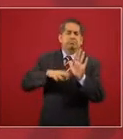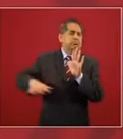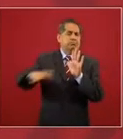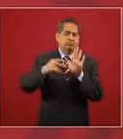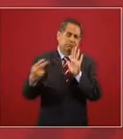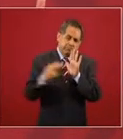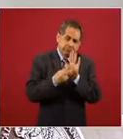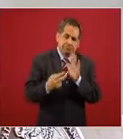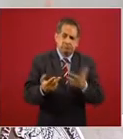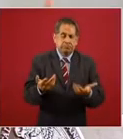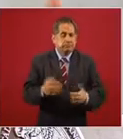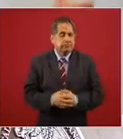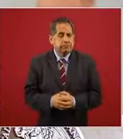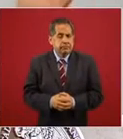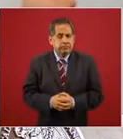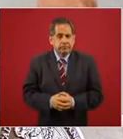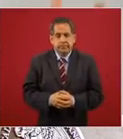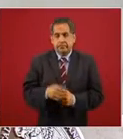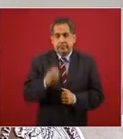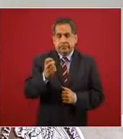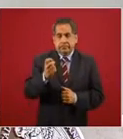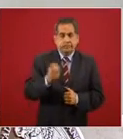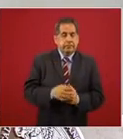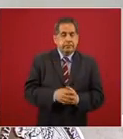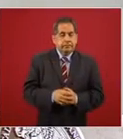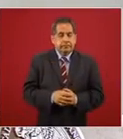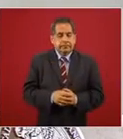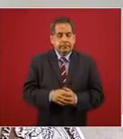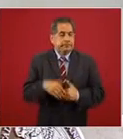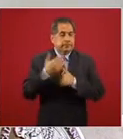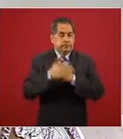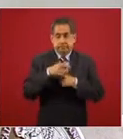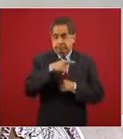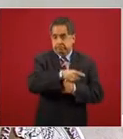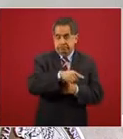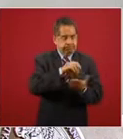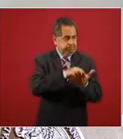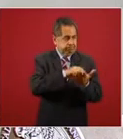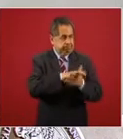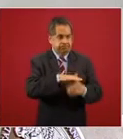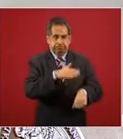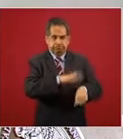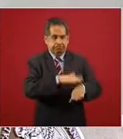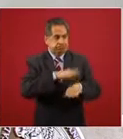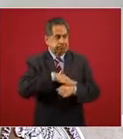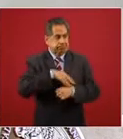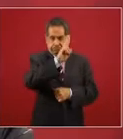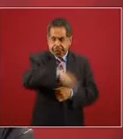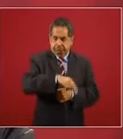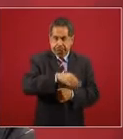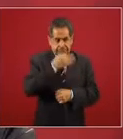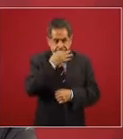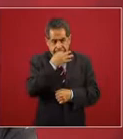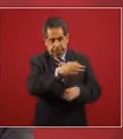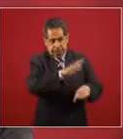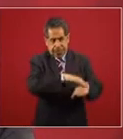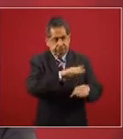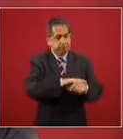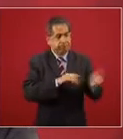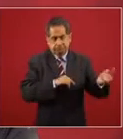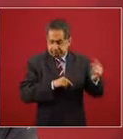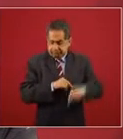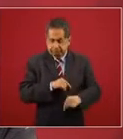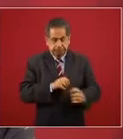entonces van a ser citados probablemente todos los